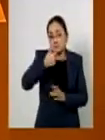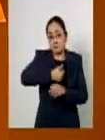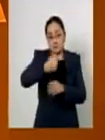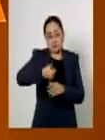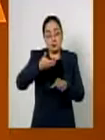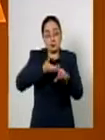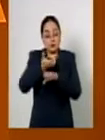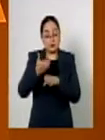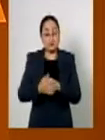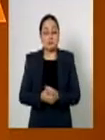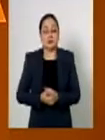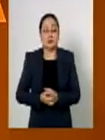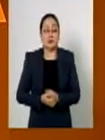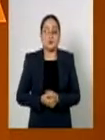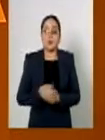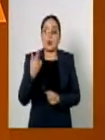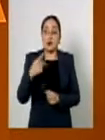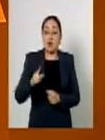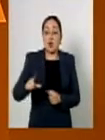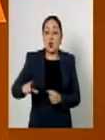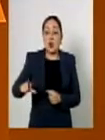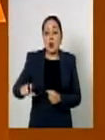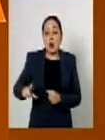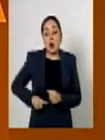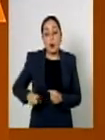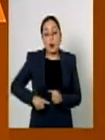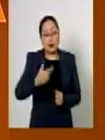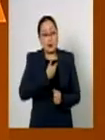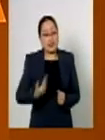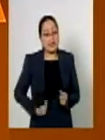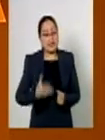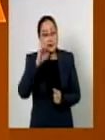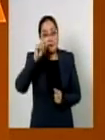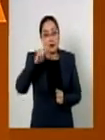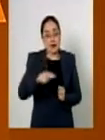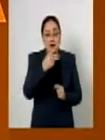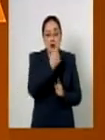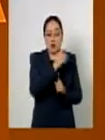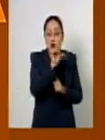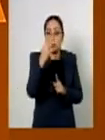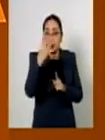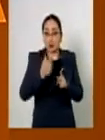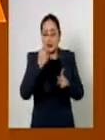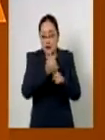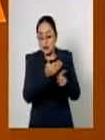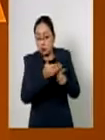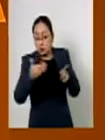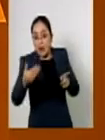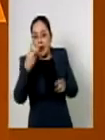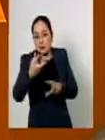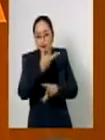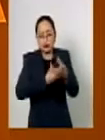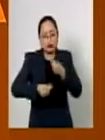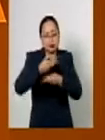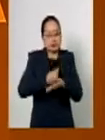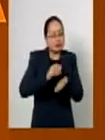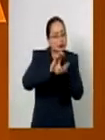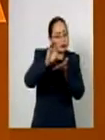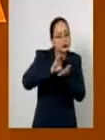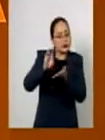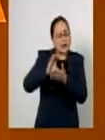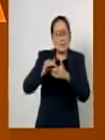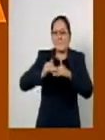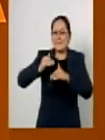los primeros cuatro años de la presente administración en todos estos años las transferencias han sido